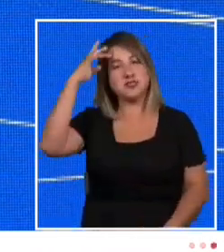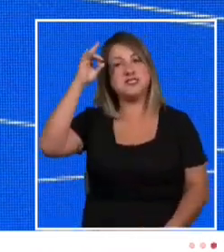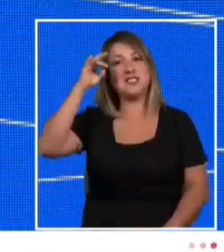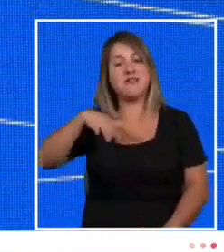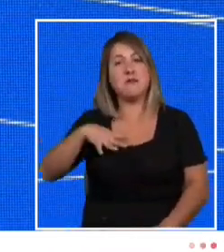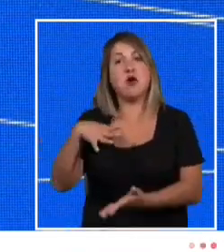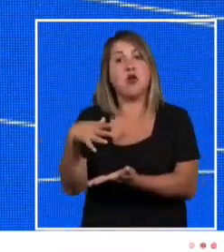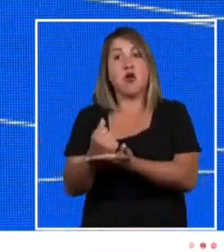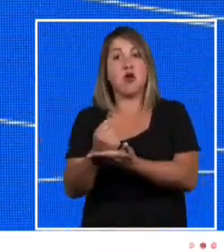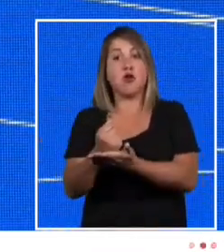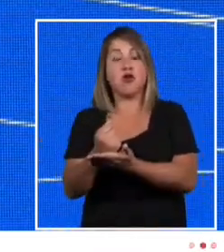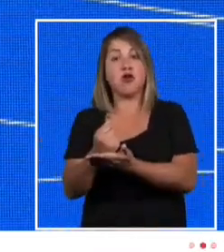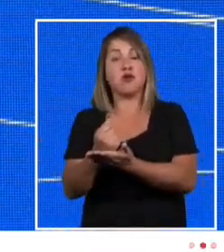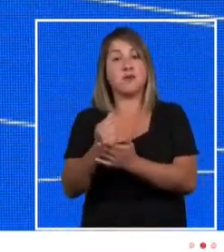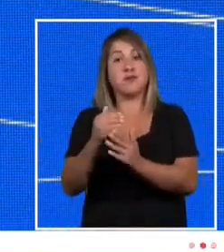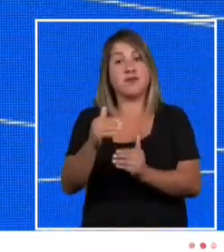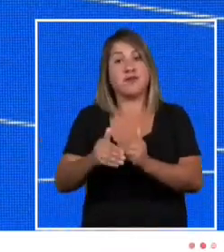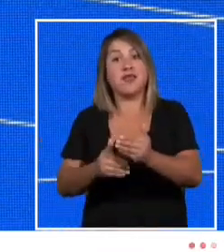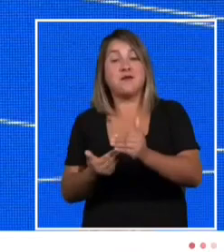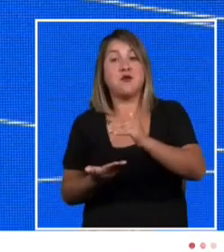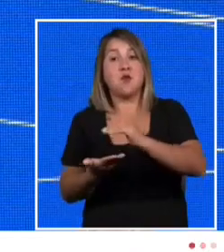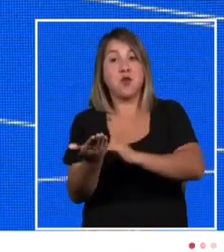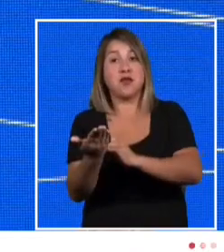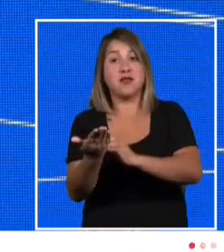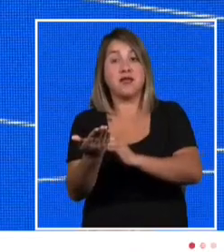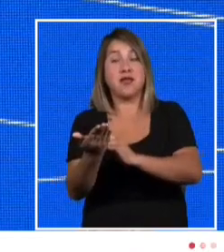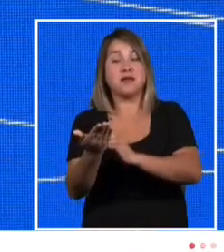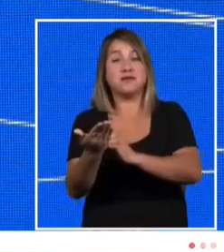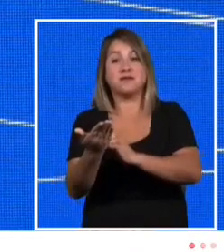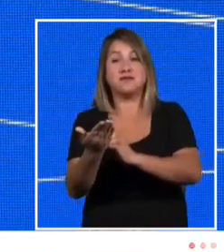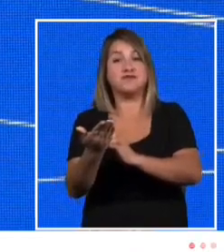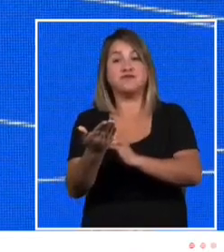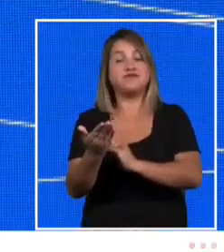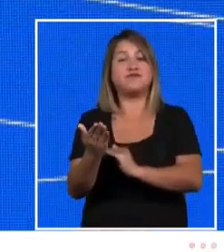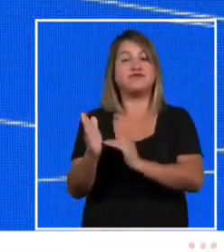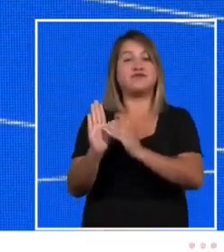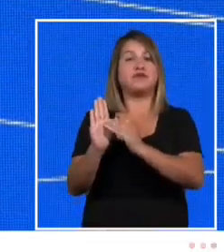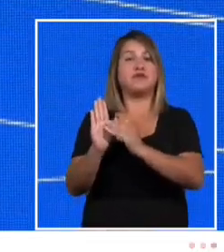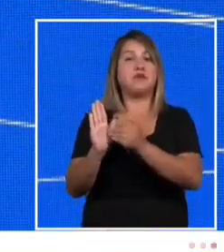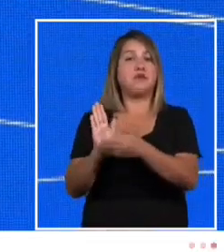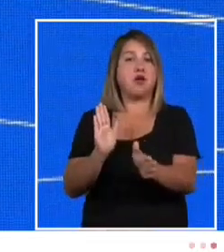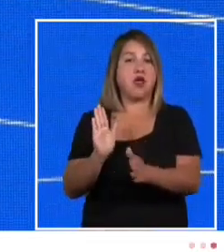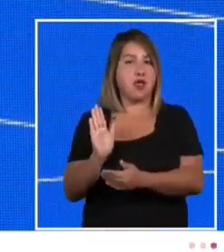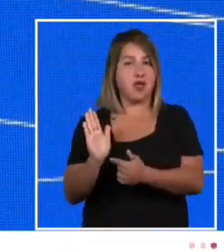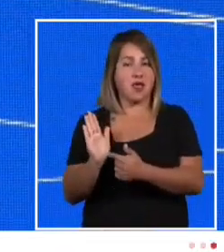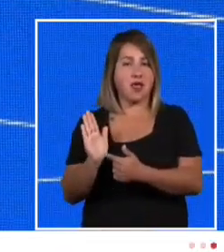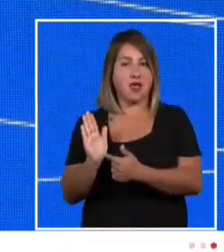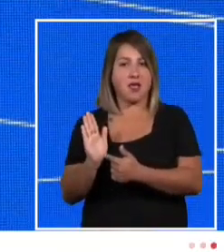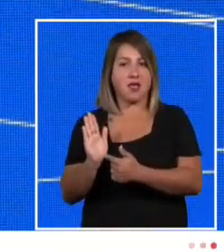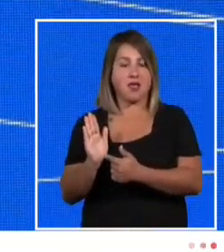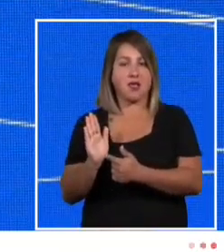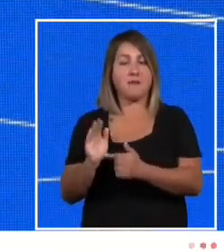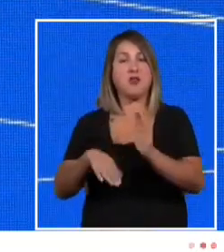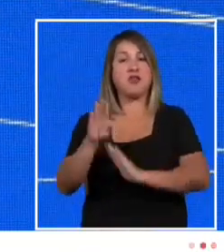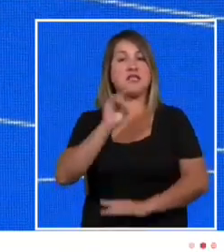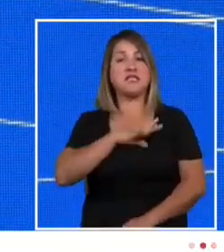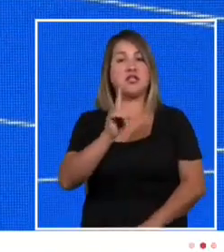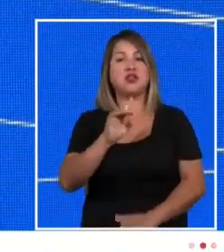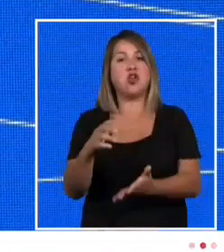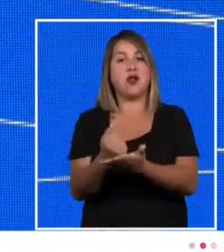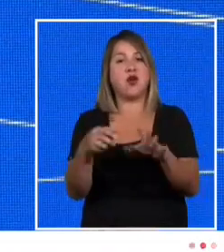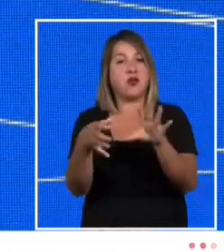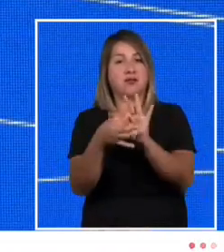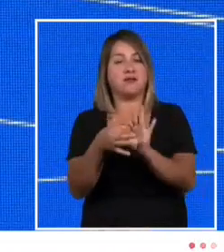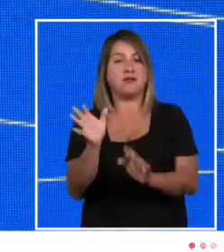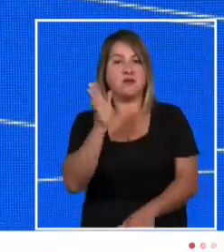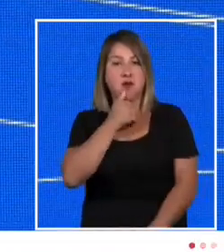no logró con su propuesta conectar con la mayoría de Chile y en donde el diálogo entre quienes